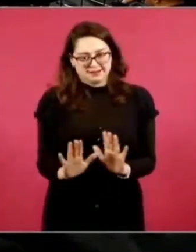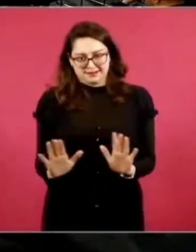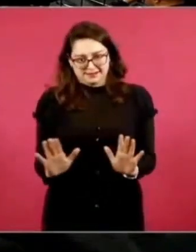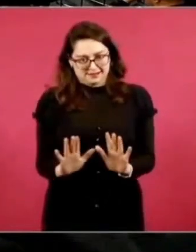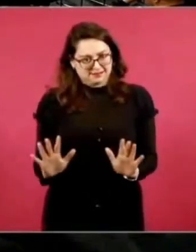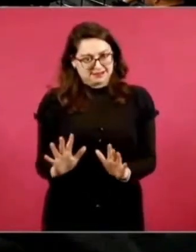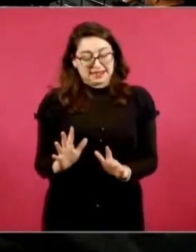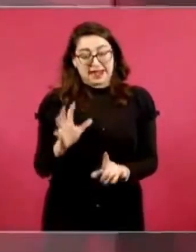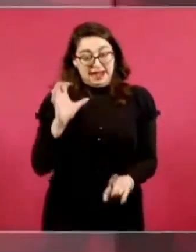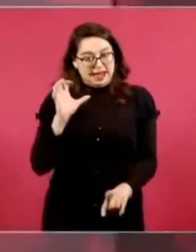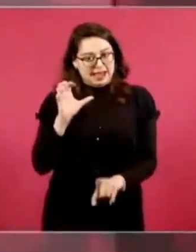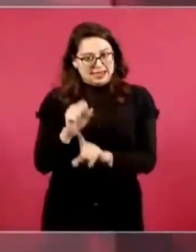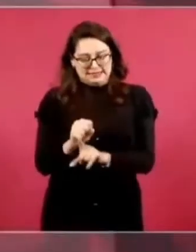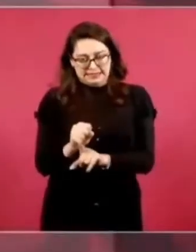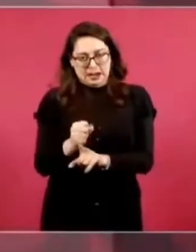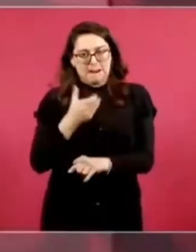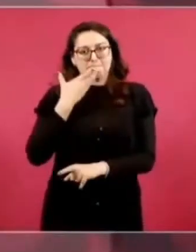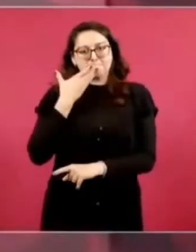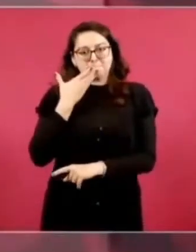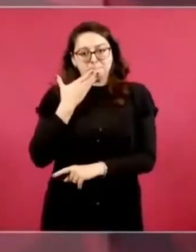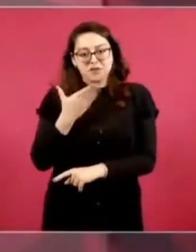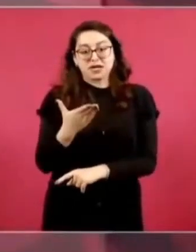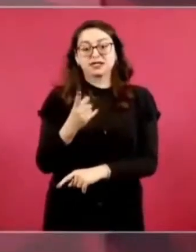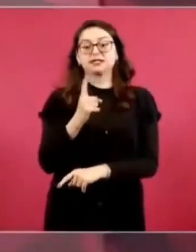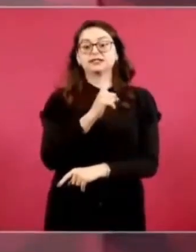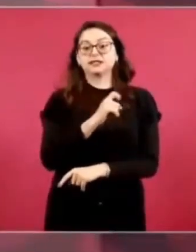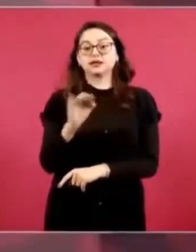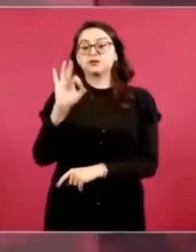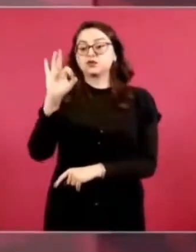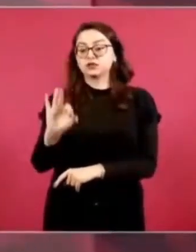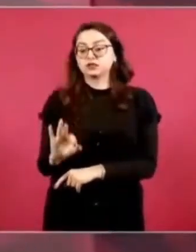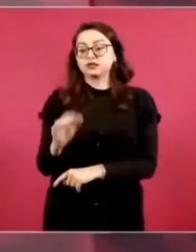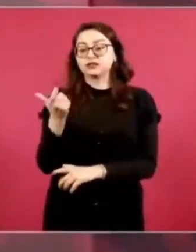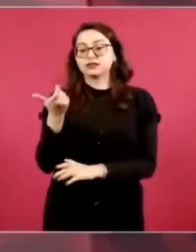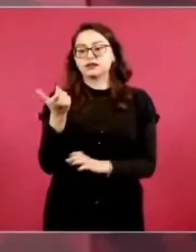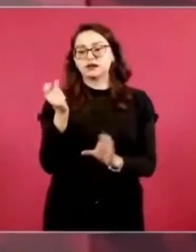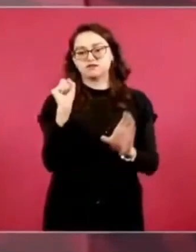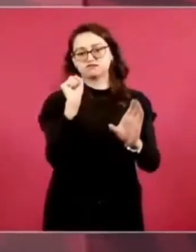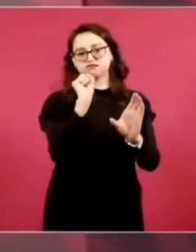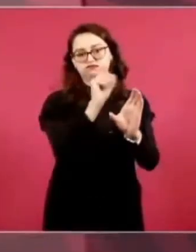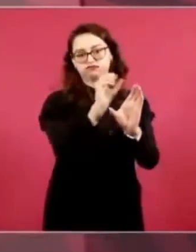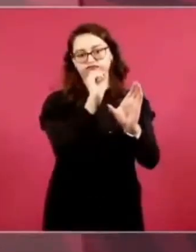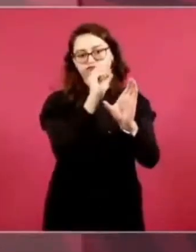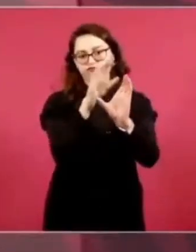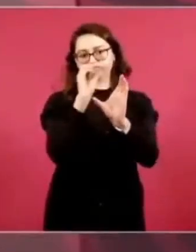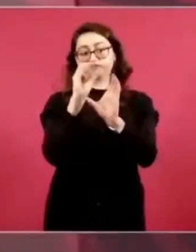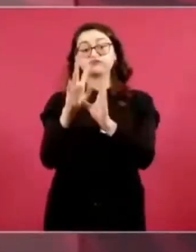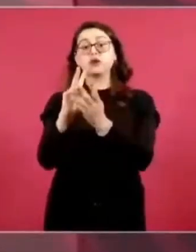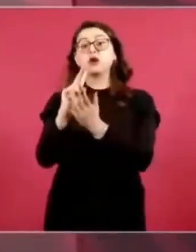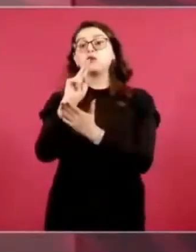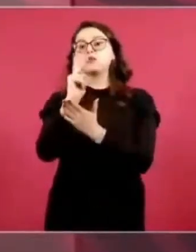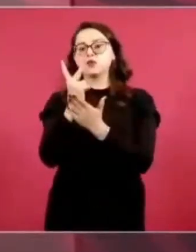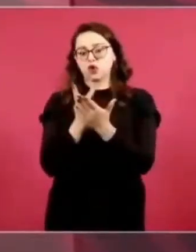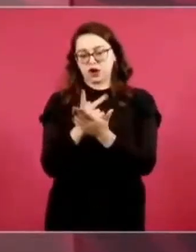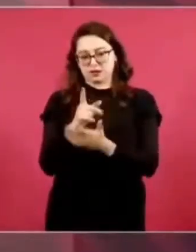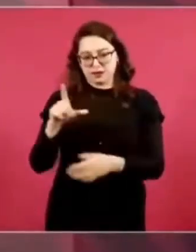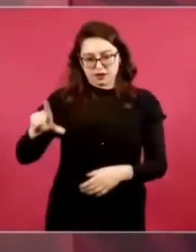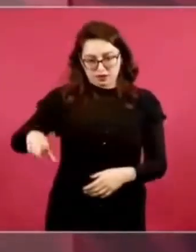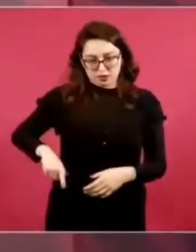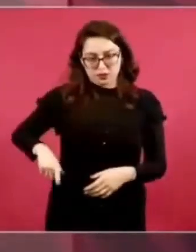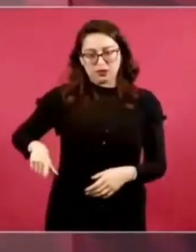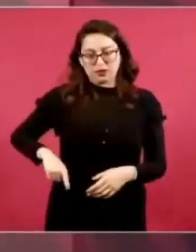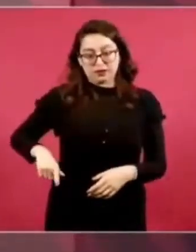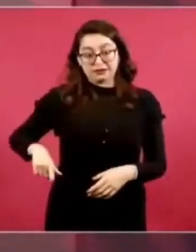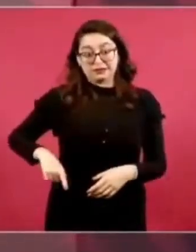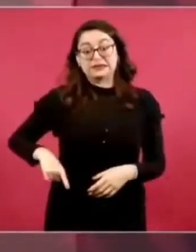para distribuir todos los programas de bienestar. Ahora va a ser una